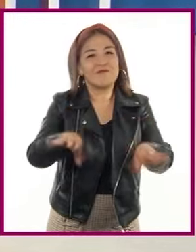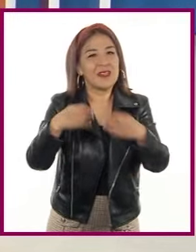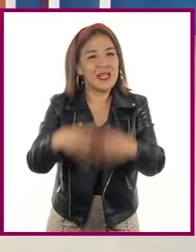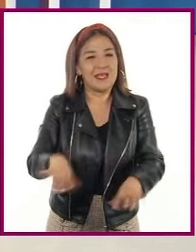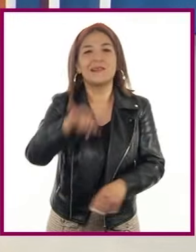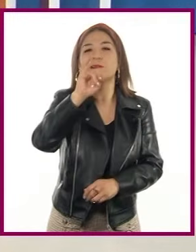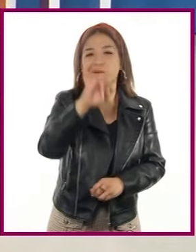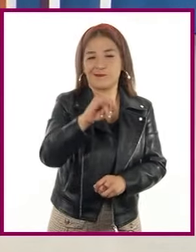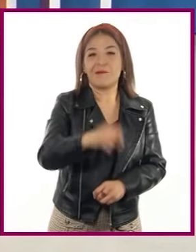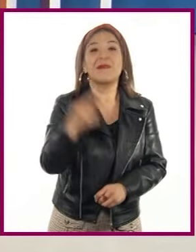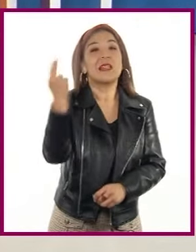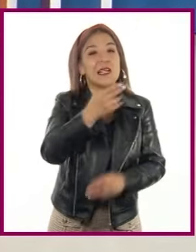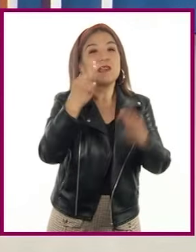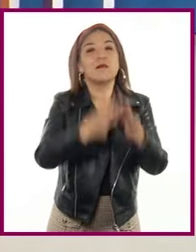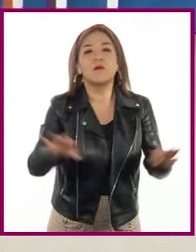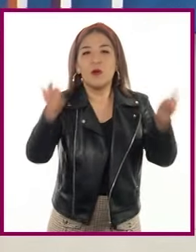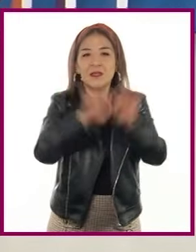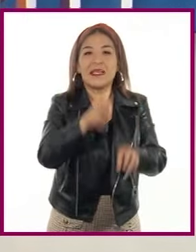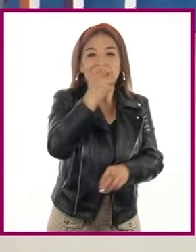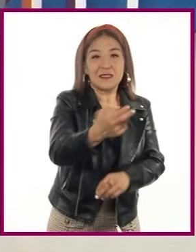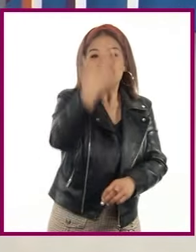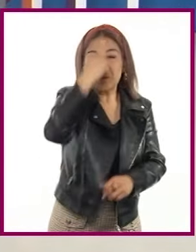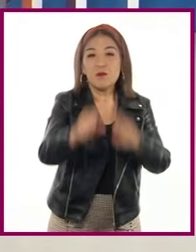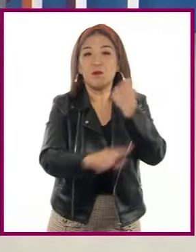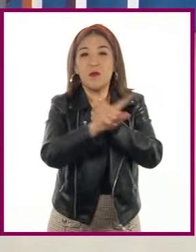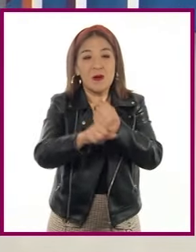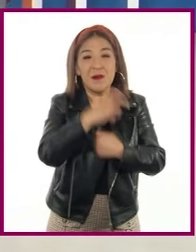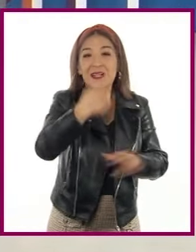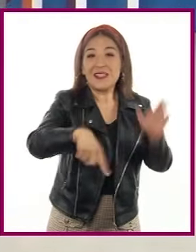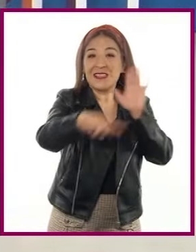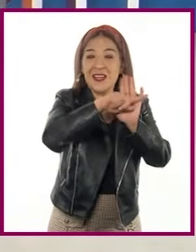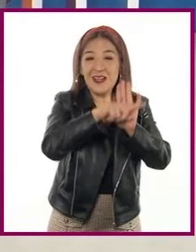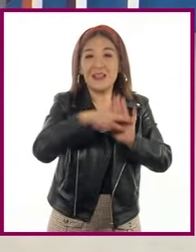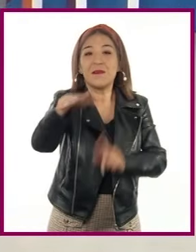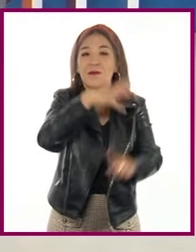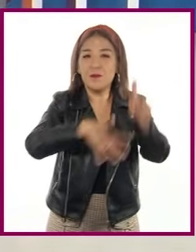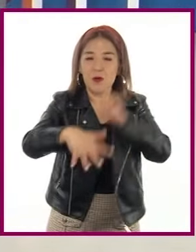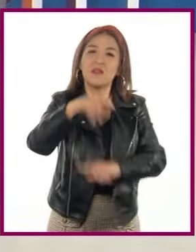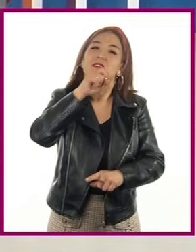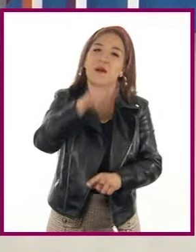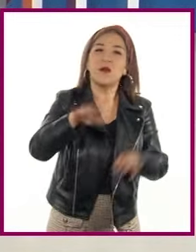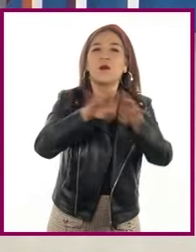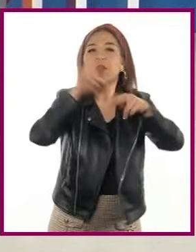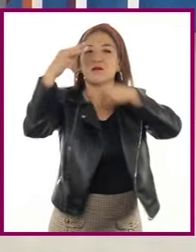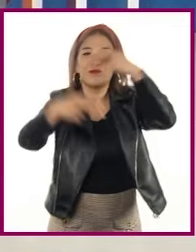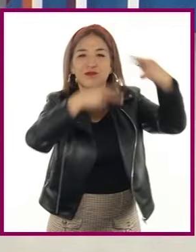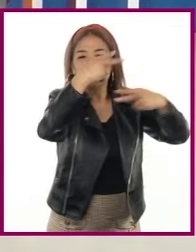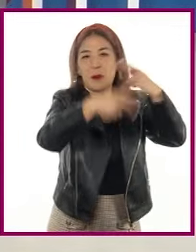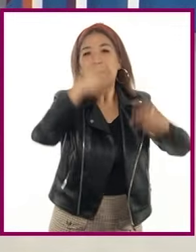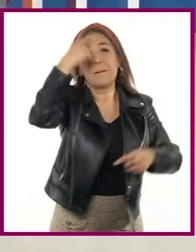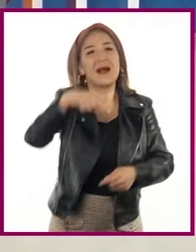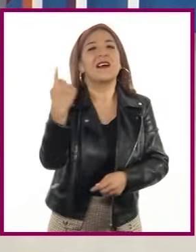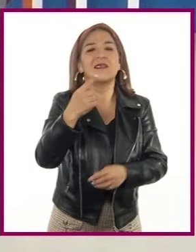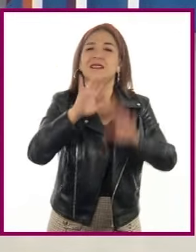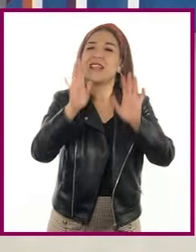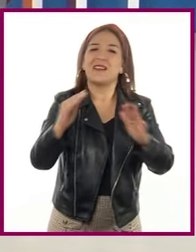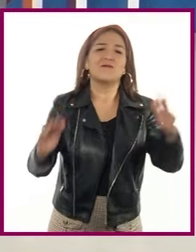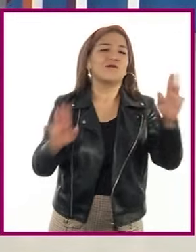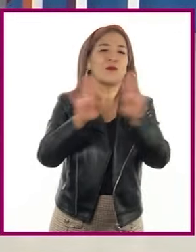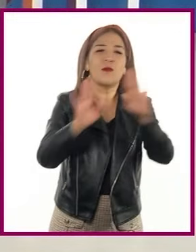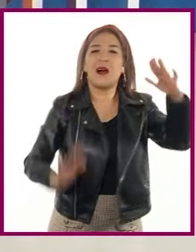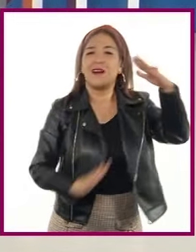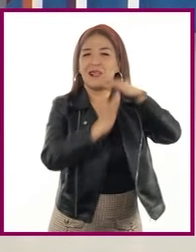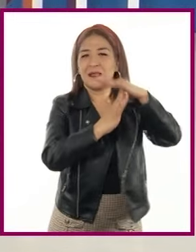Es importante reducir tales efectos negativos en el medio ambiente y en el clima con el fin de propiciar beneficios múltiples